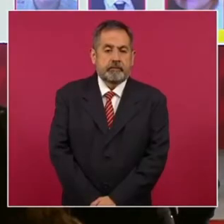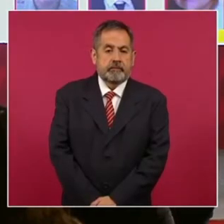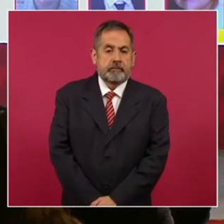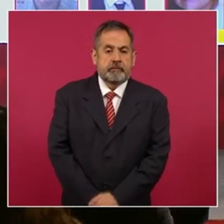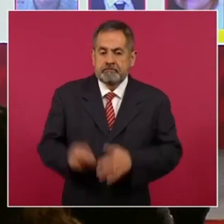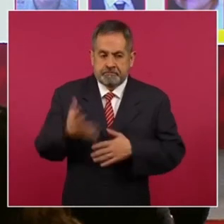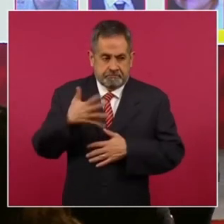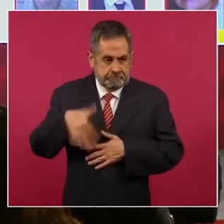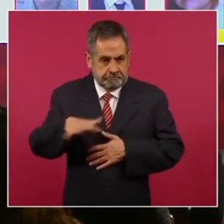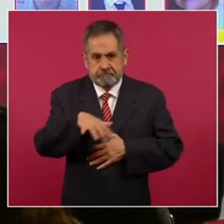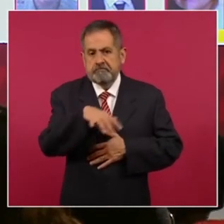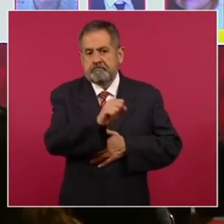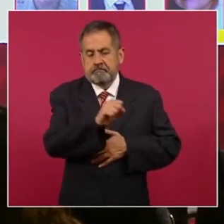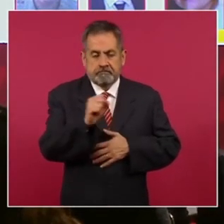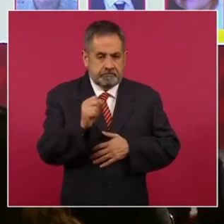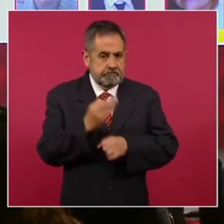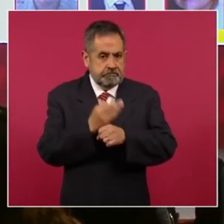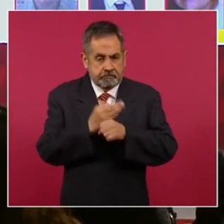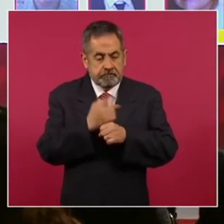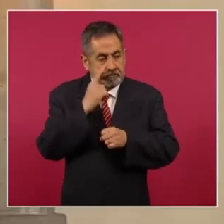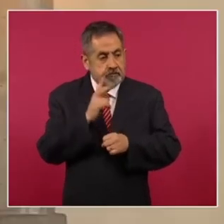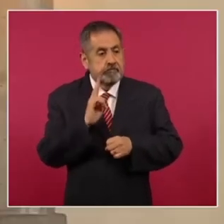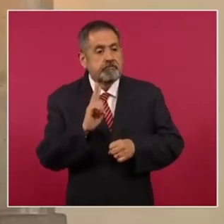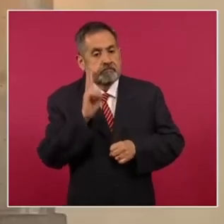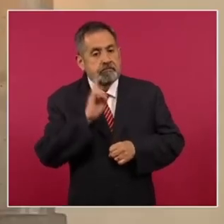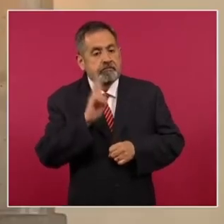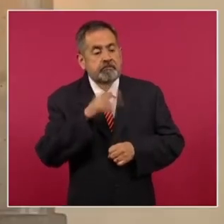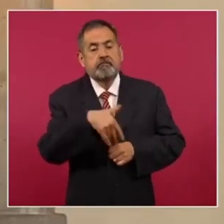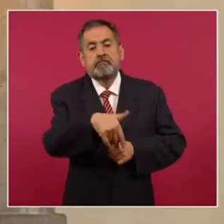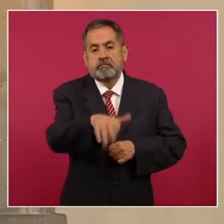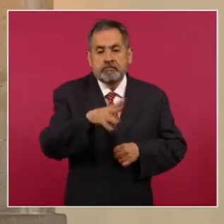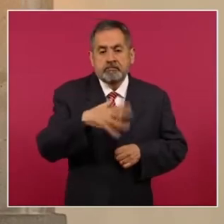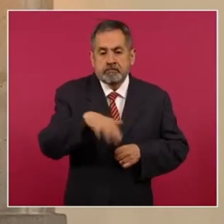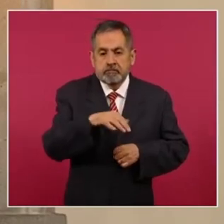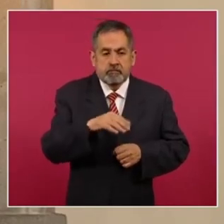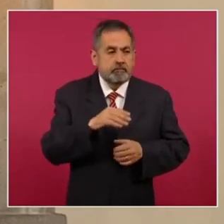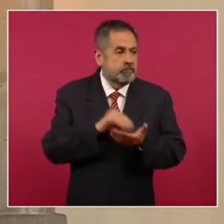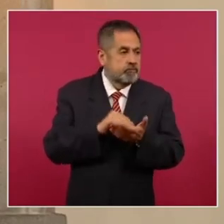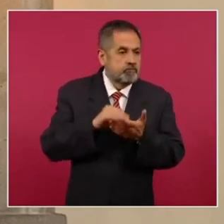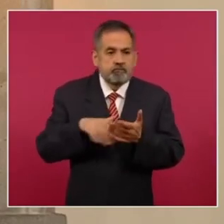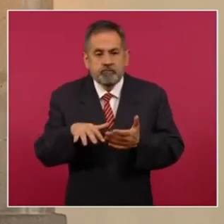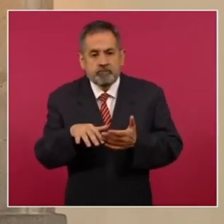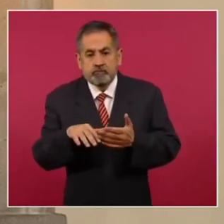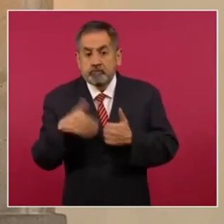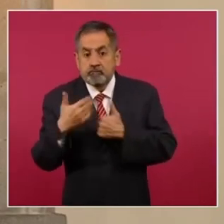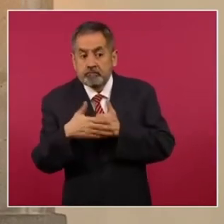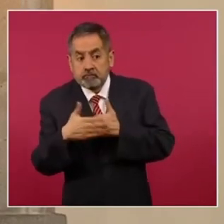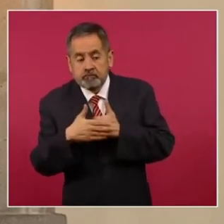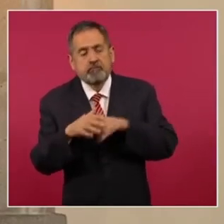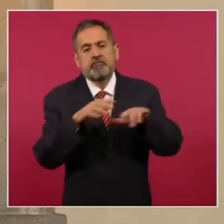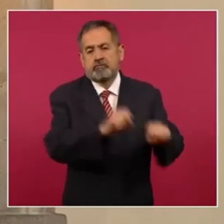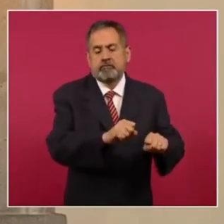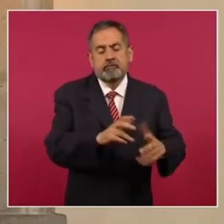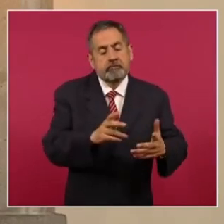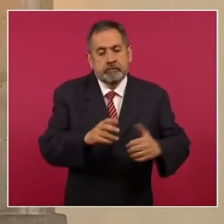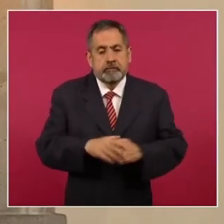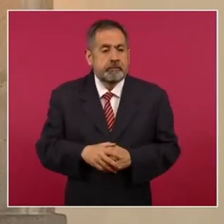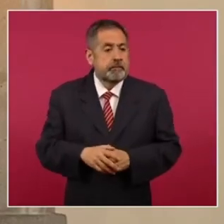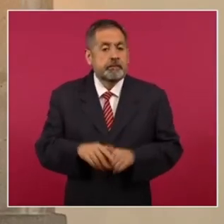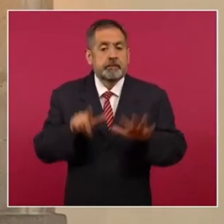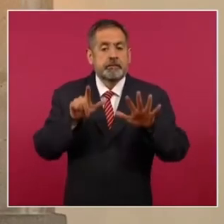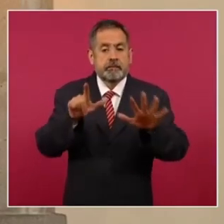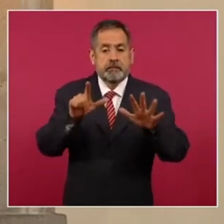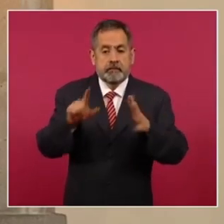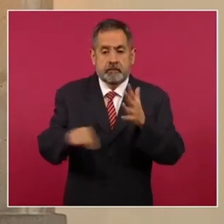Migración y la Secretaría de Relaciones Exteriores, para su localización y aprehensión. Se han embargado 17